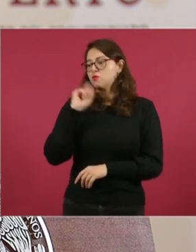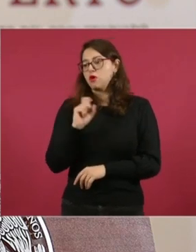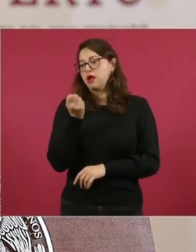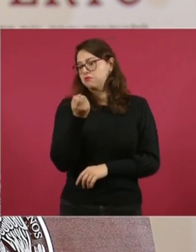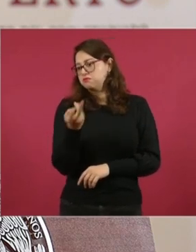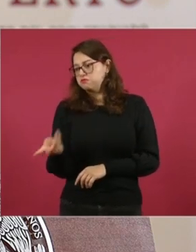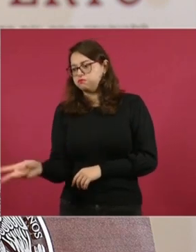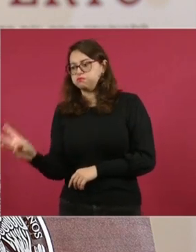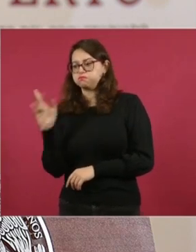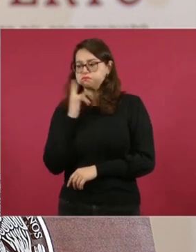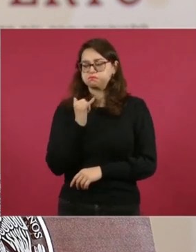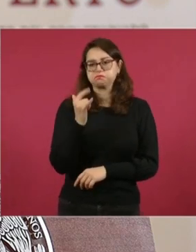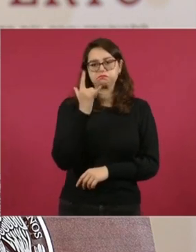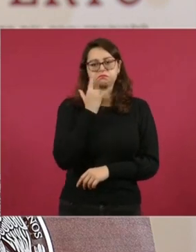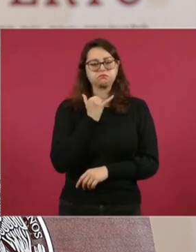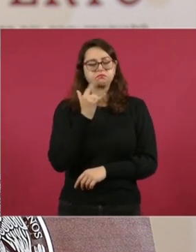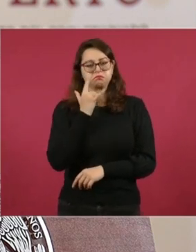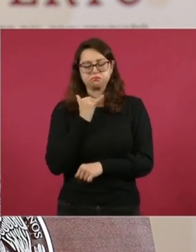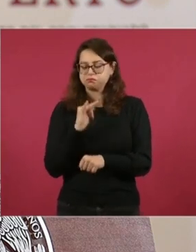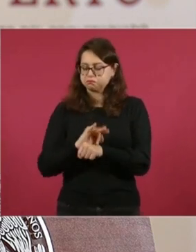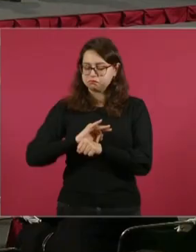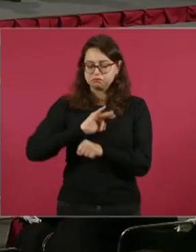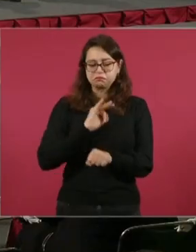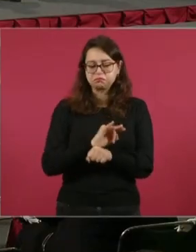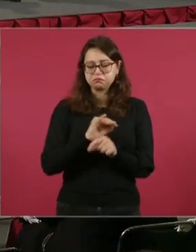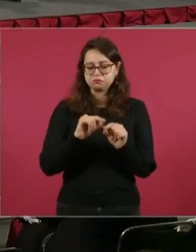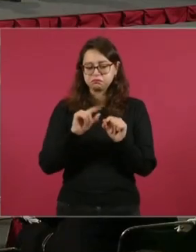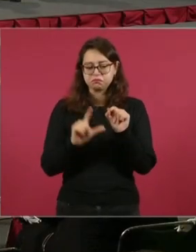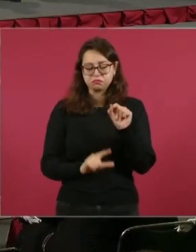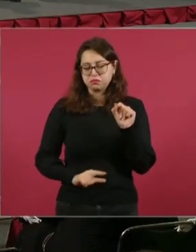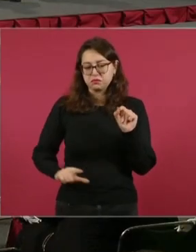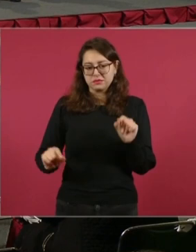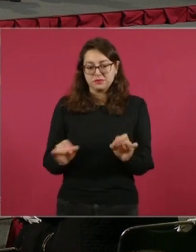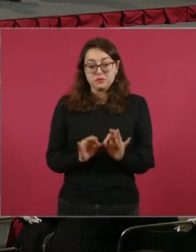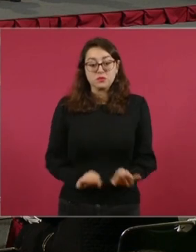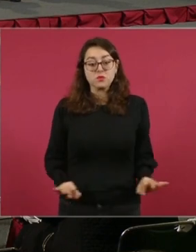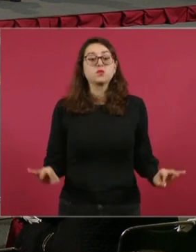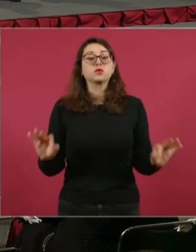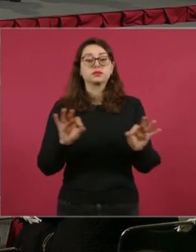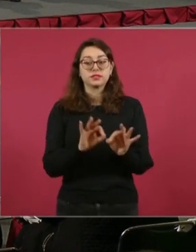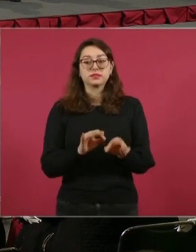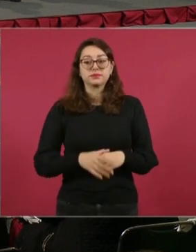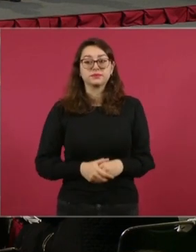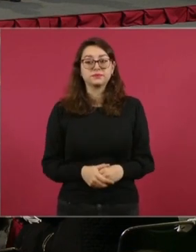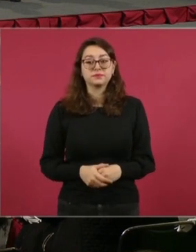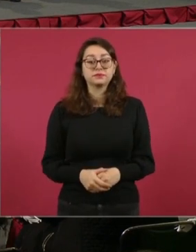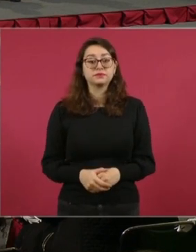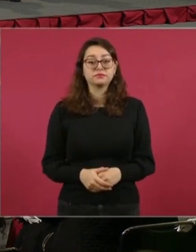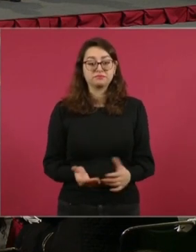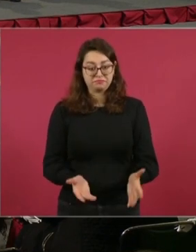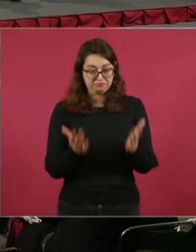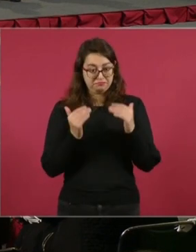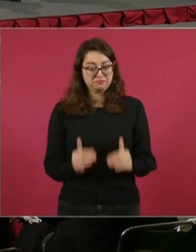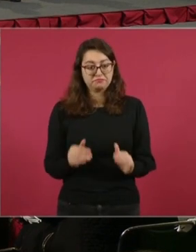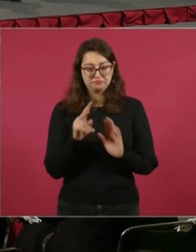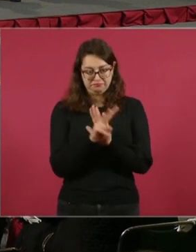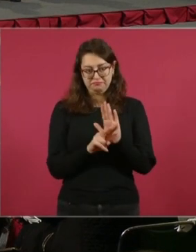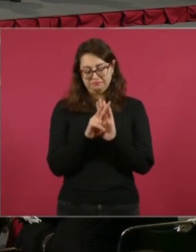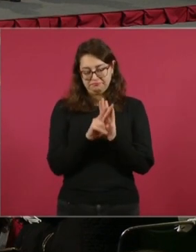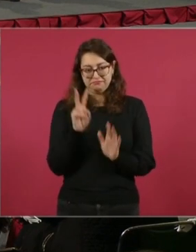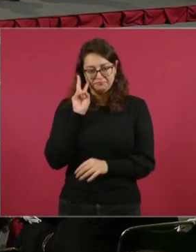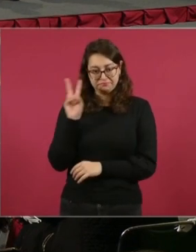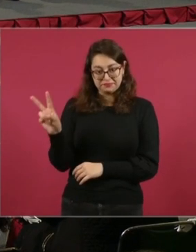el país en esta parte tan importante para México. Entonces, si nos permite, pasamos el video.